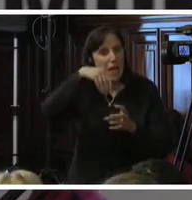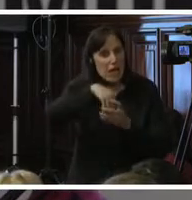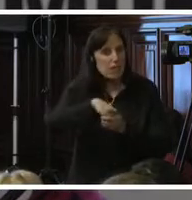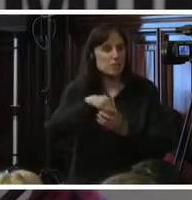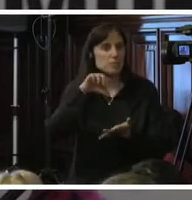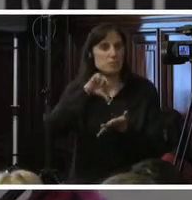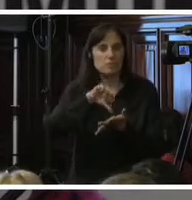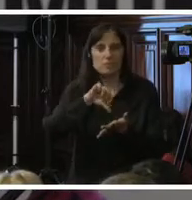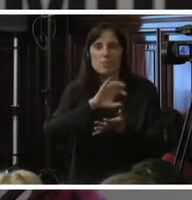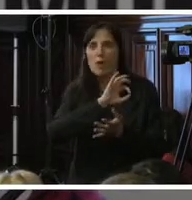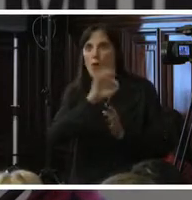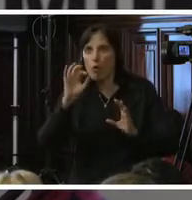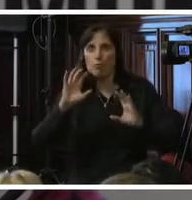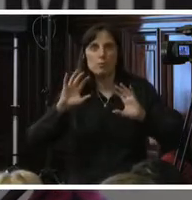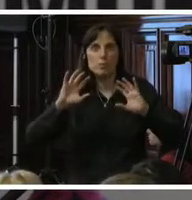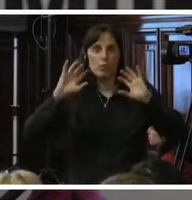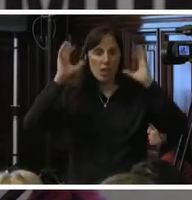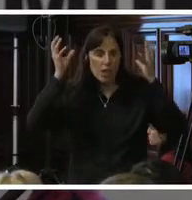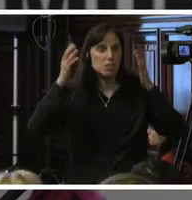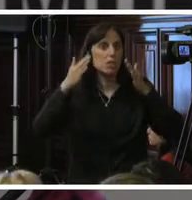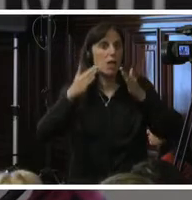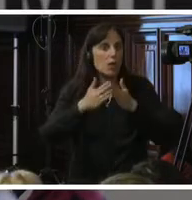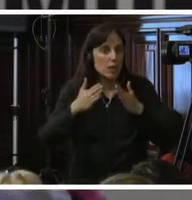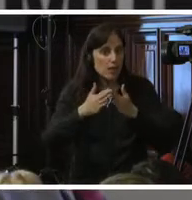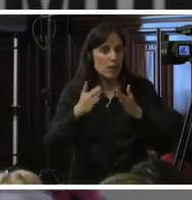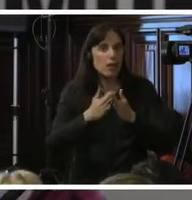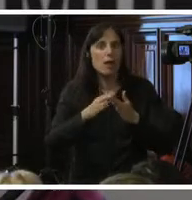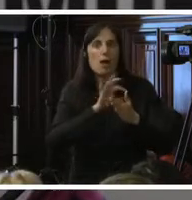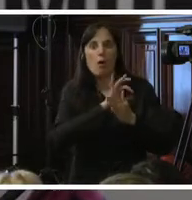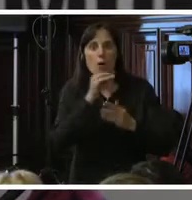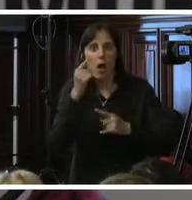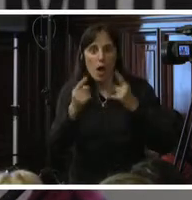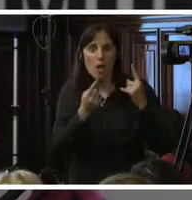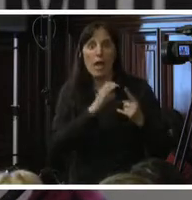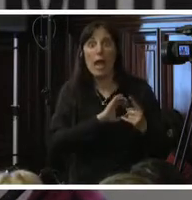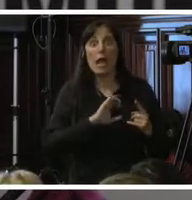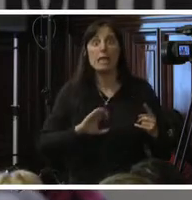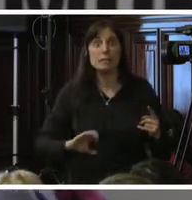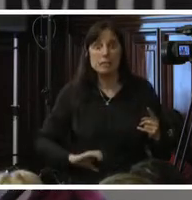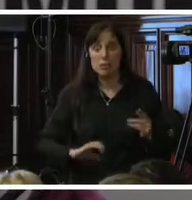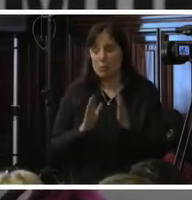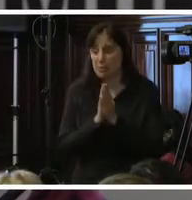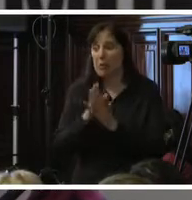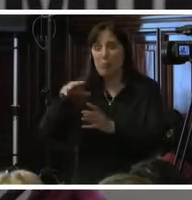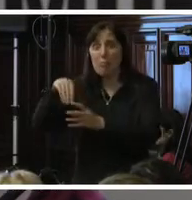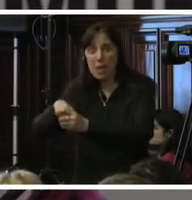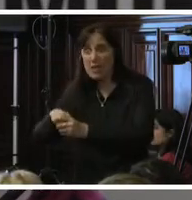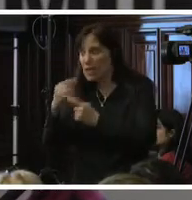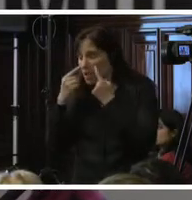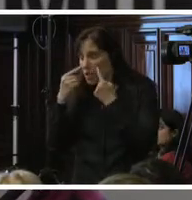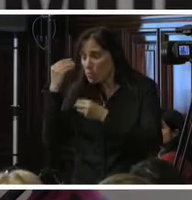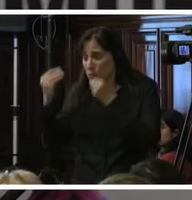o violencia doméstica, que traten esos problemas para que haya menos víctimas,